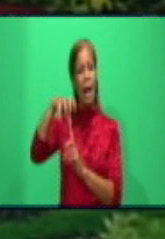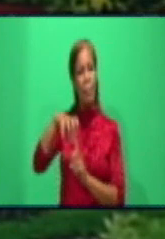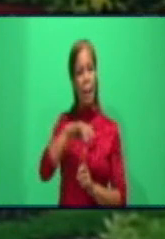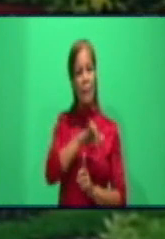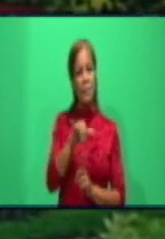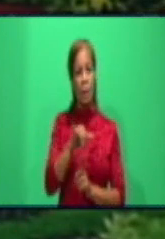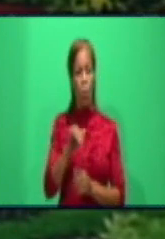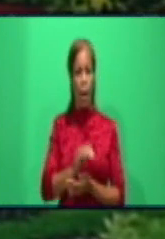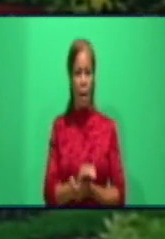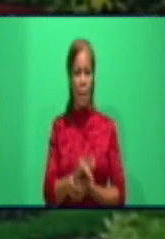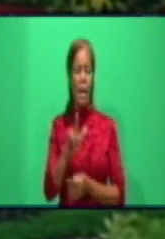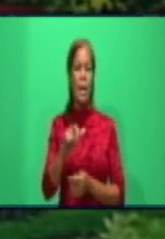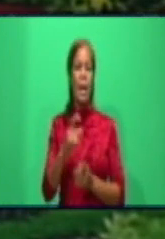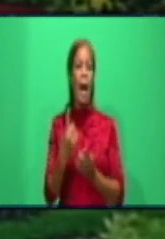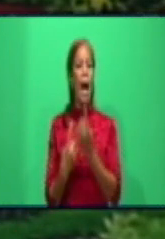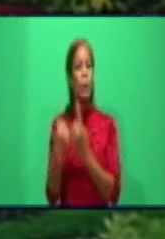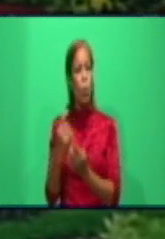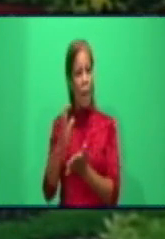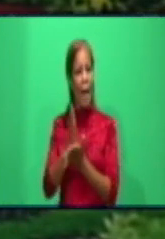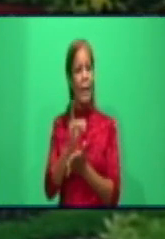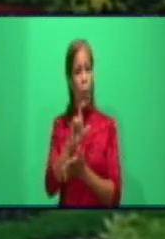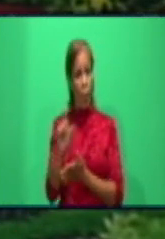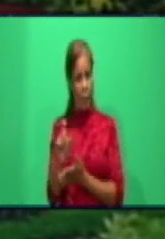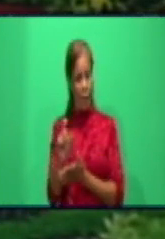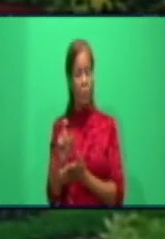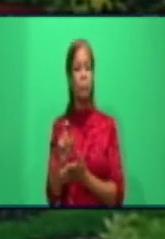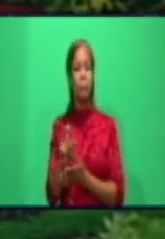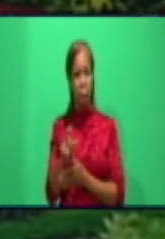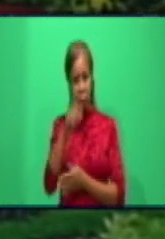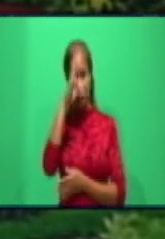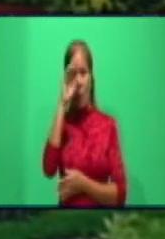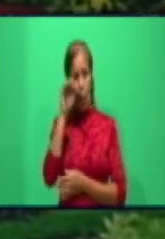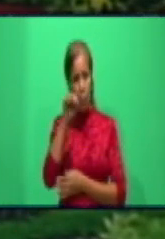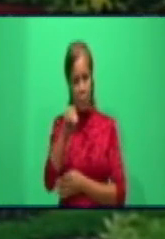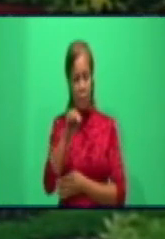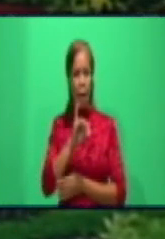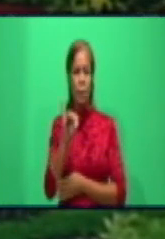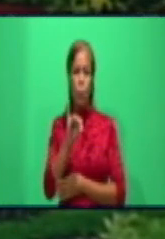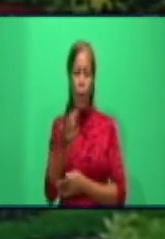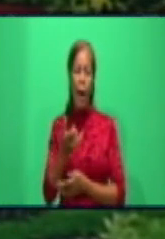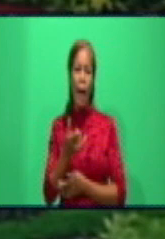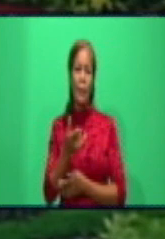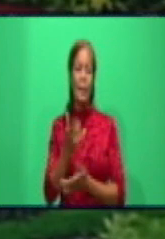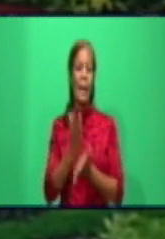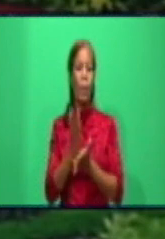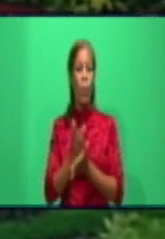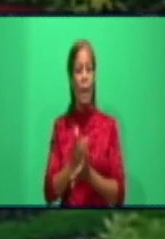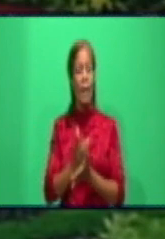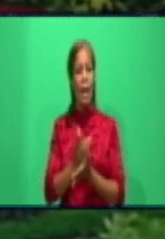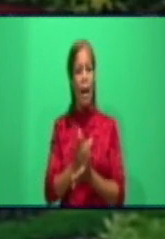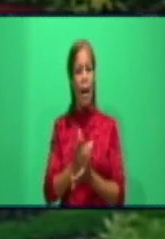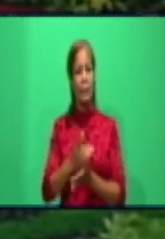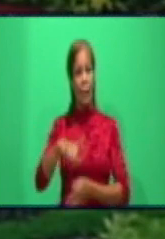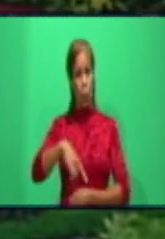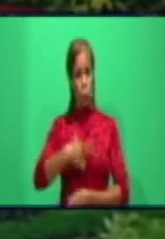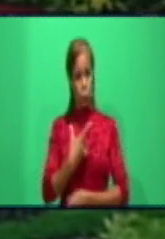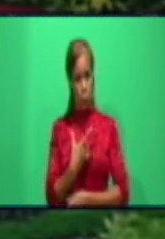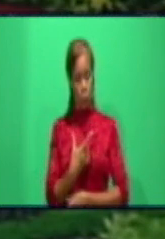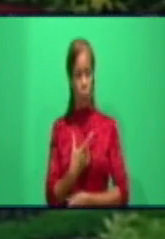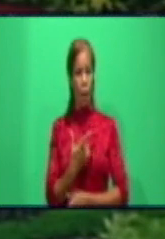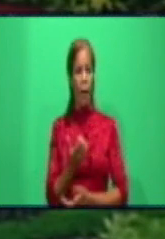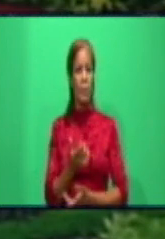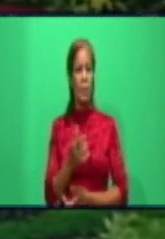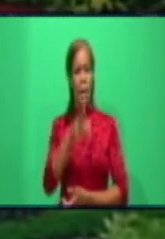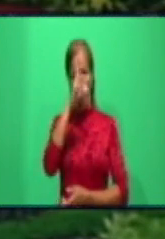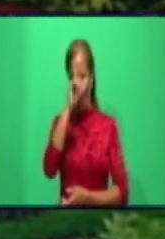Batista es un hospital en campaña. Hoy la Escuela Formadora de Maestros es un hospital en campaña. Hoy el Carlos Manuel de Céspedes es